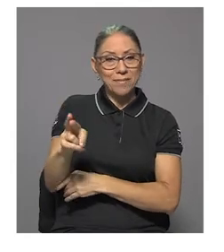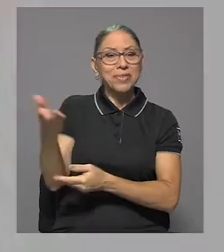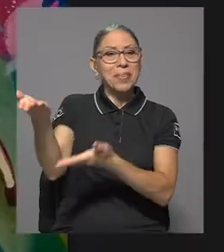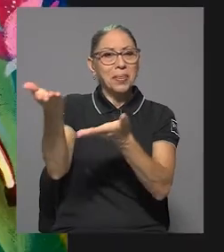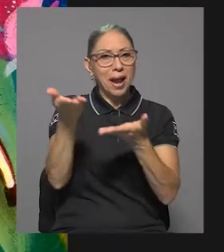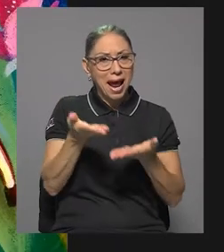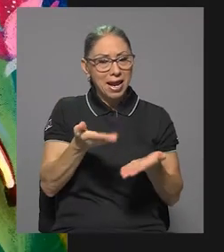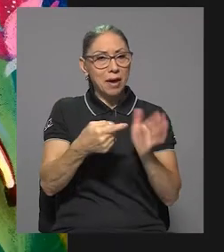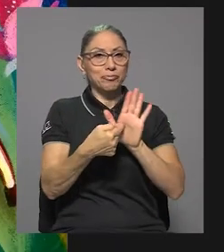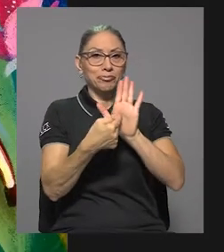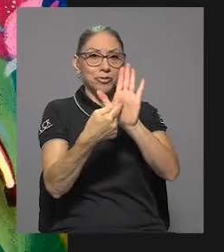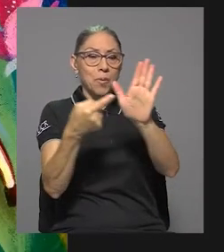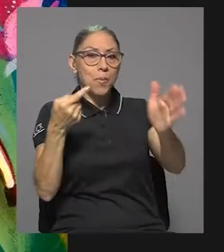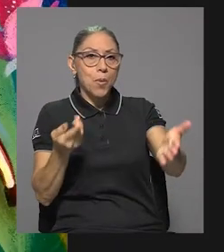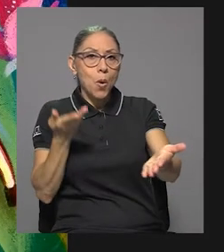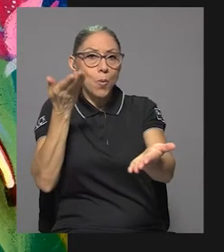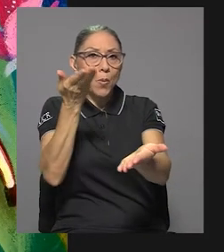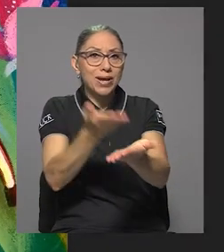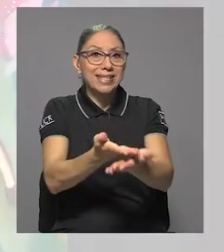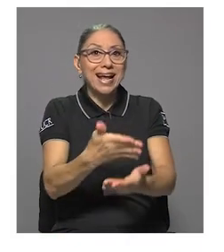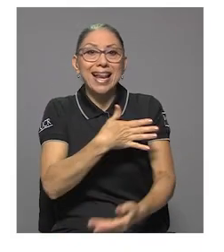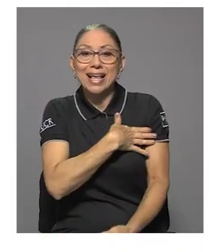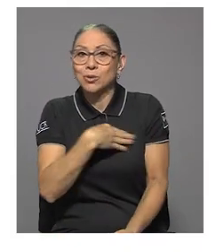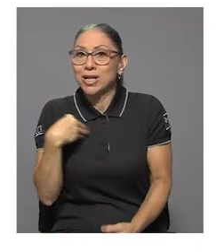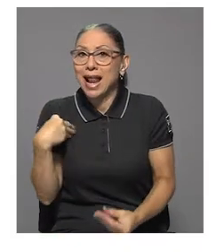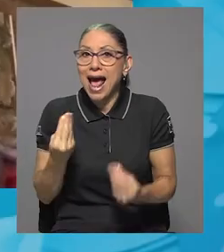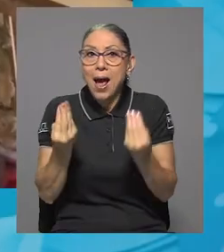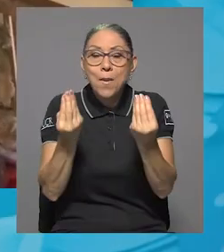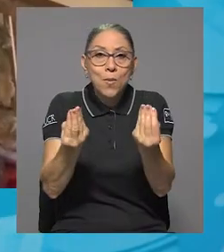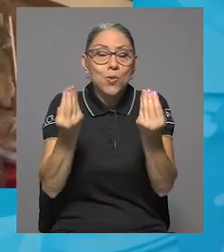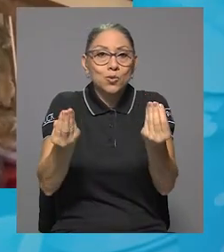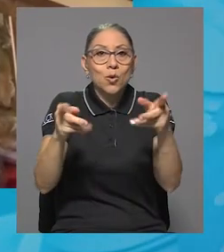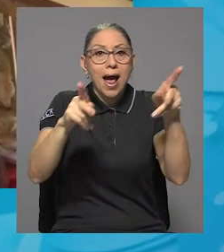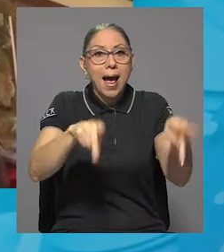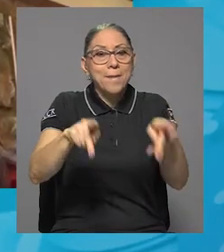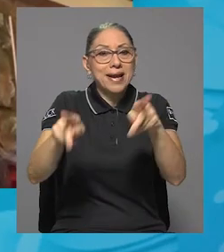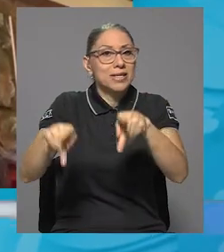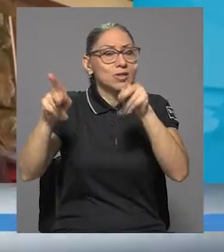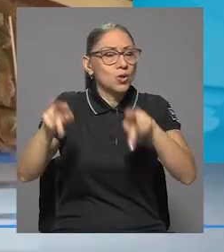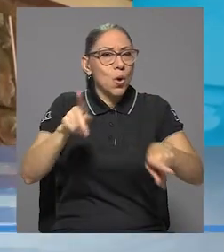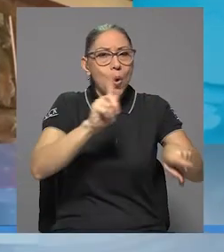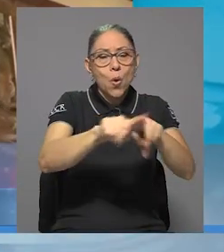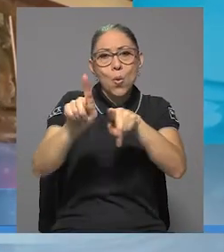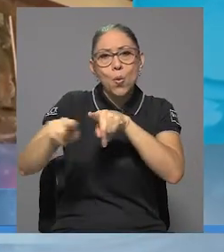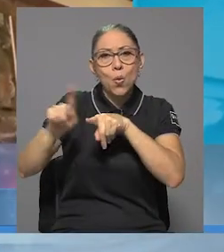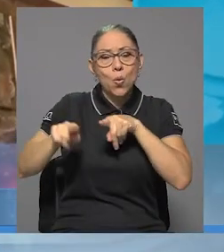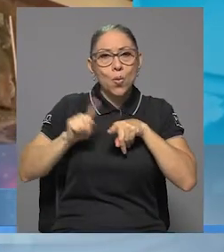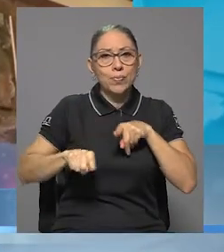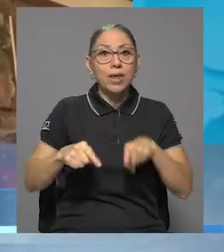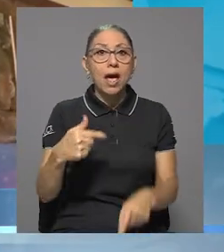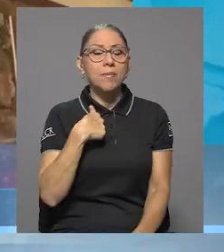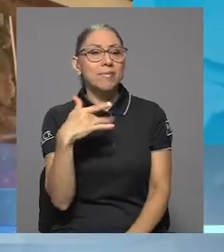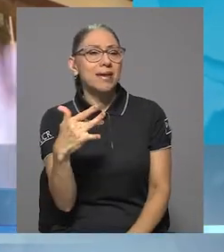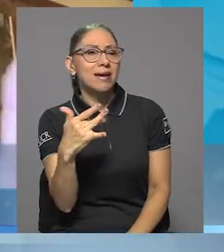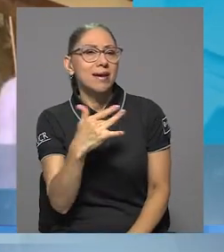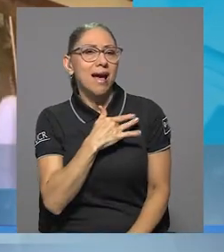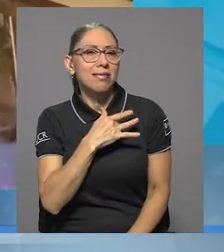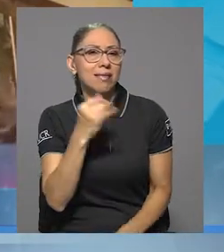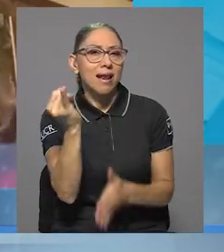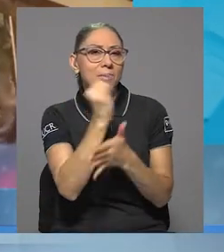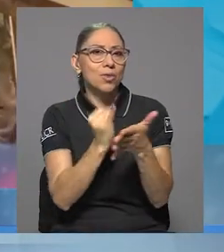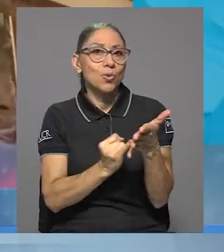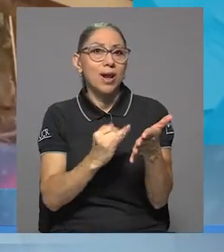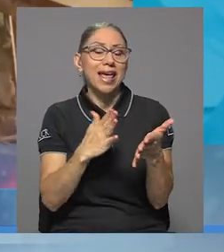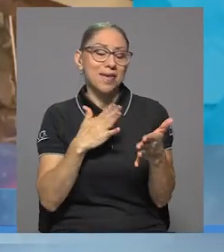propuesta que encantará a grandes y pequeños. A mí me encanta la pintura y mi corazoncito está lleno de